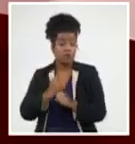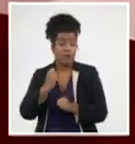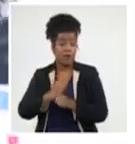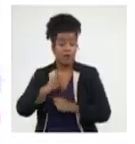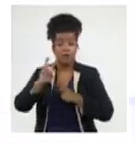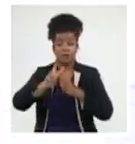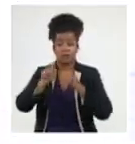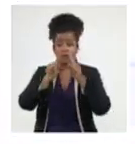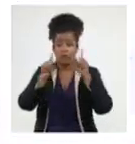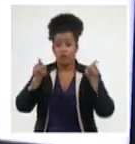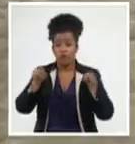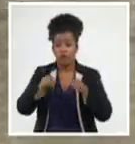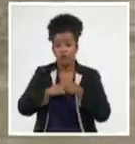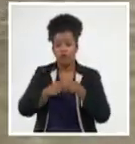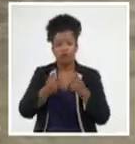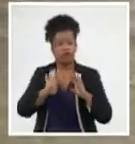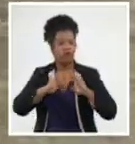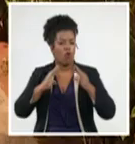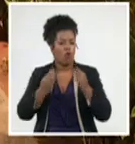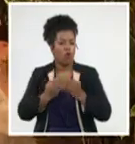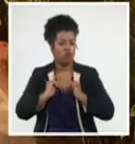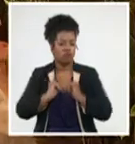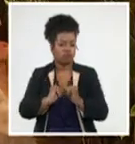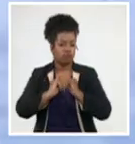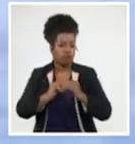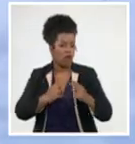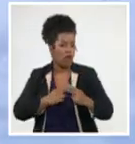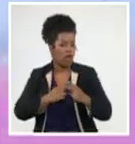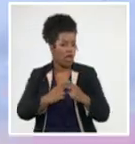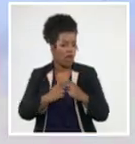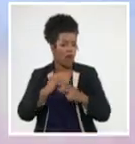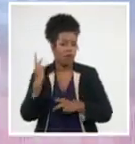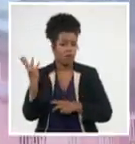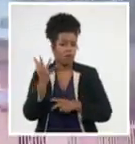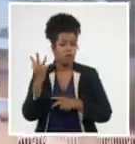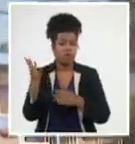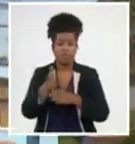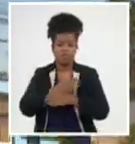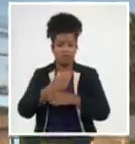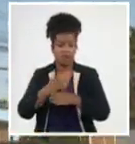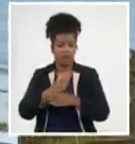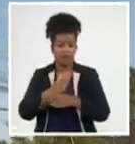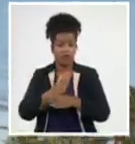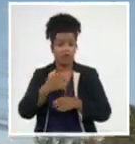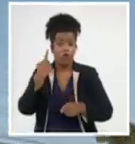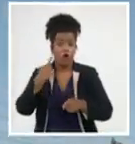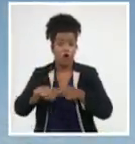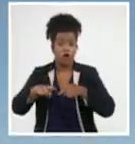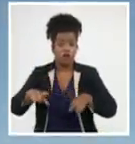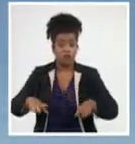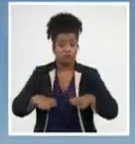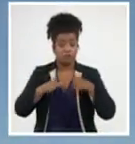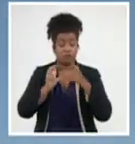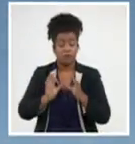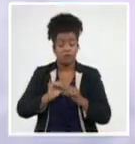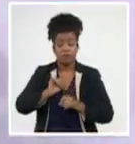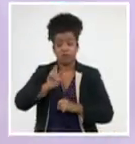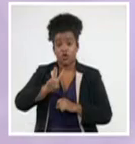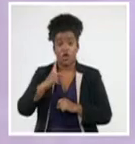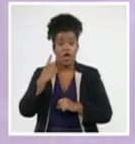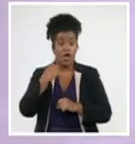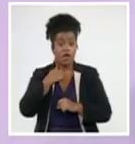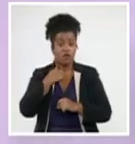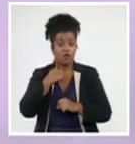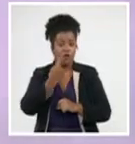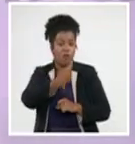héroe cotidiano en la pupila de esta tierra otra vela que sopla artemisa visión y ya se reconoce en sus señales de luz se habla en el pueblo